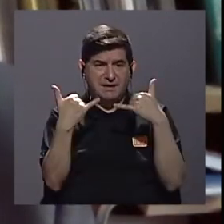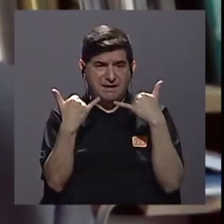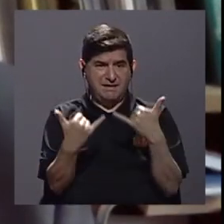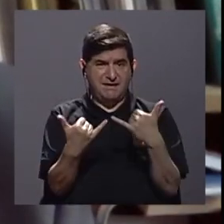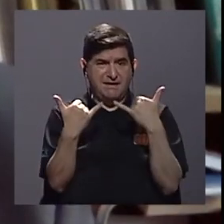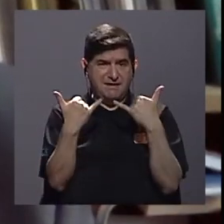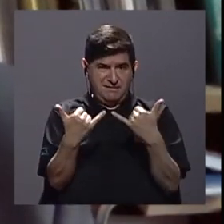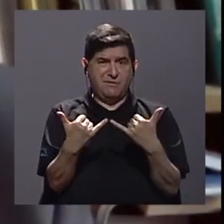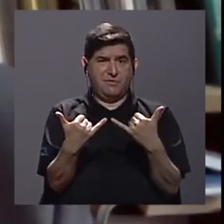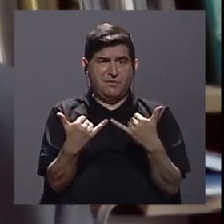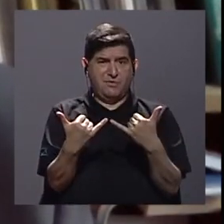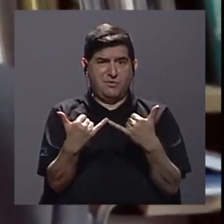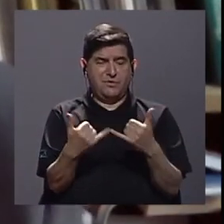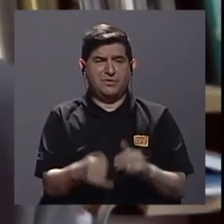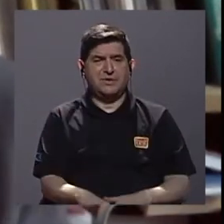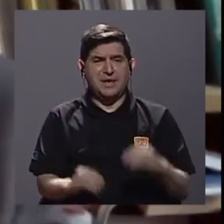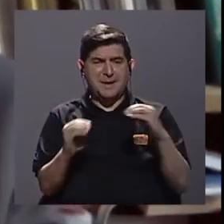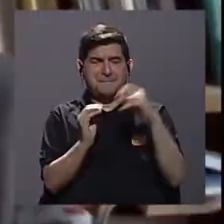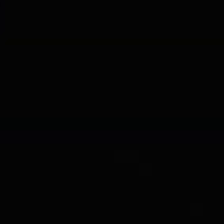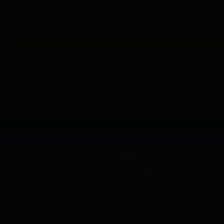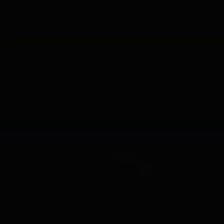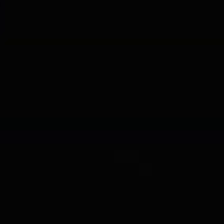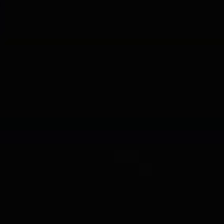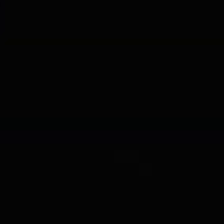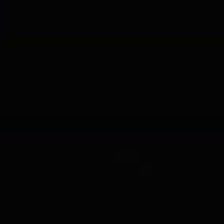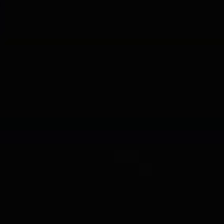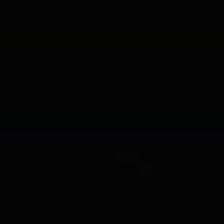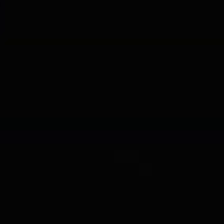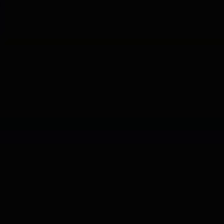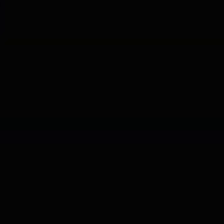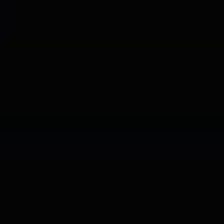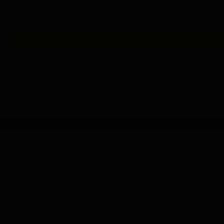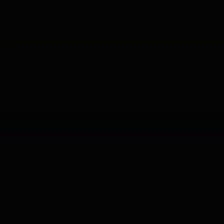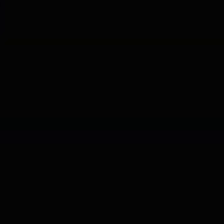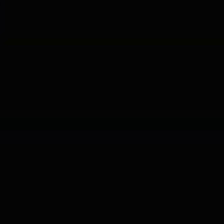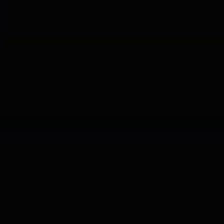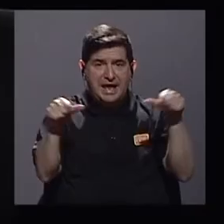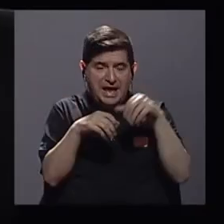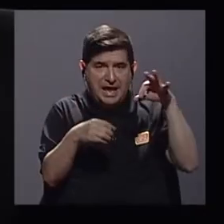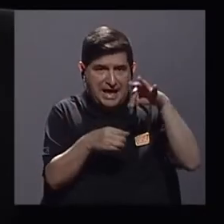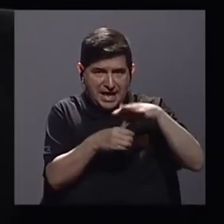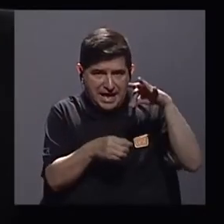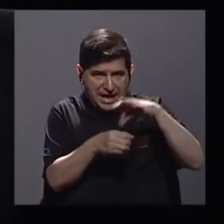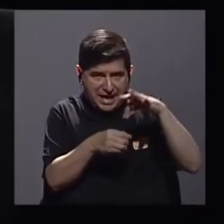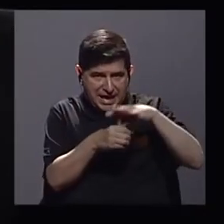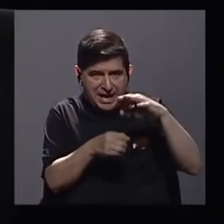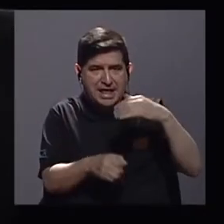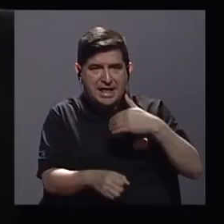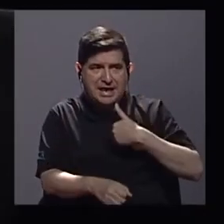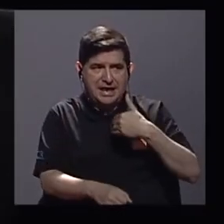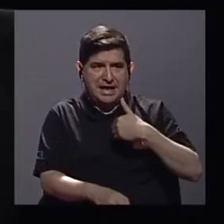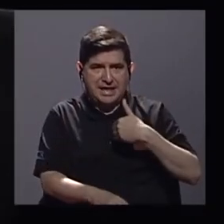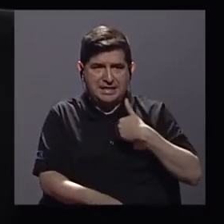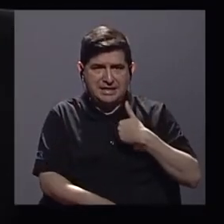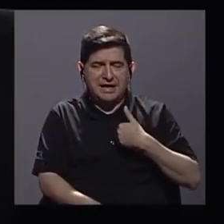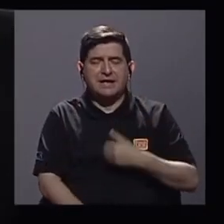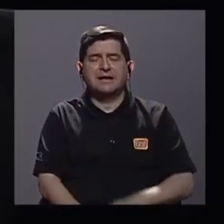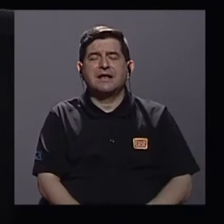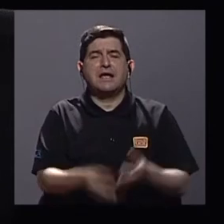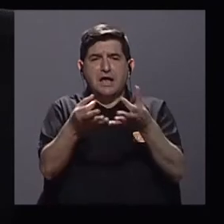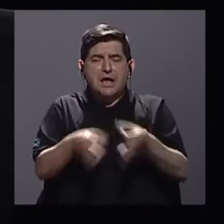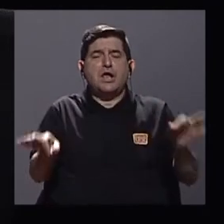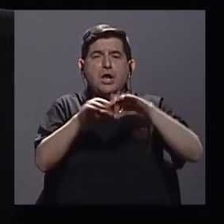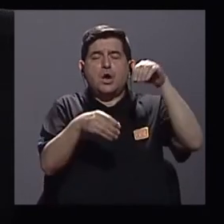con crudeza, ¿verdad? Este sector agropecuario tiene un gran aporte